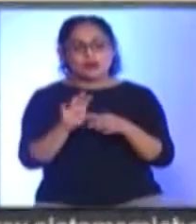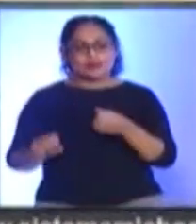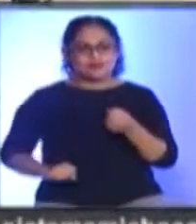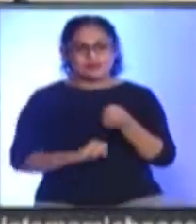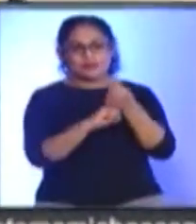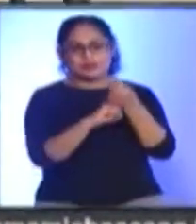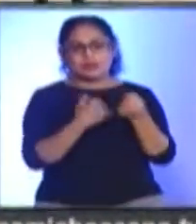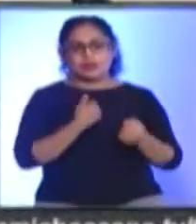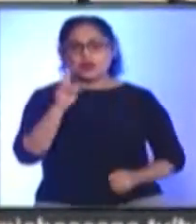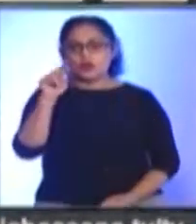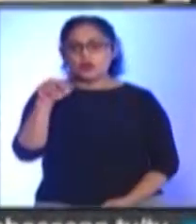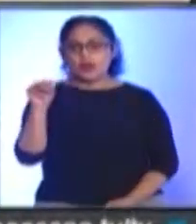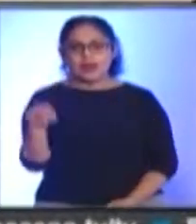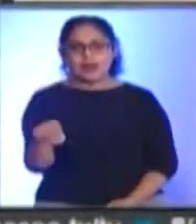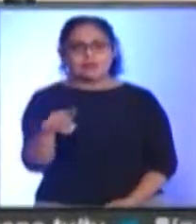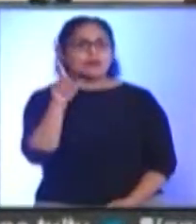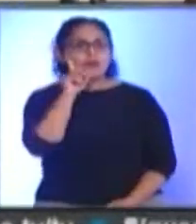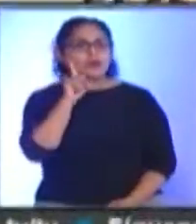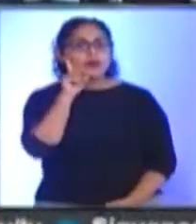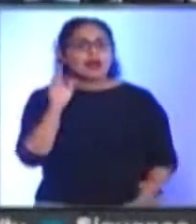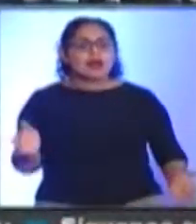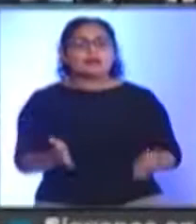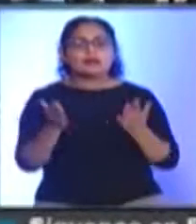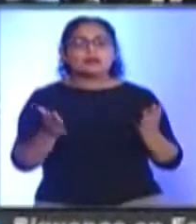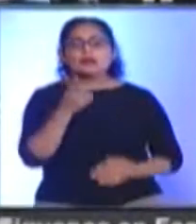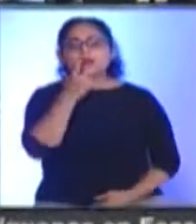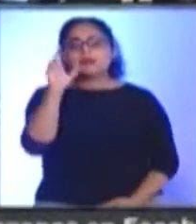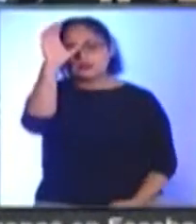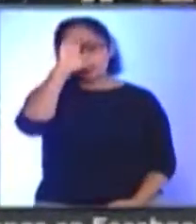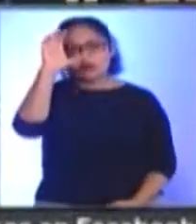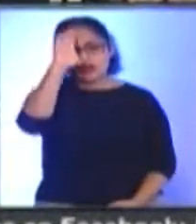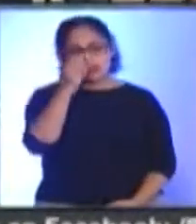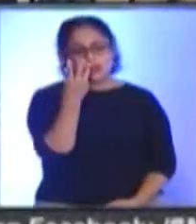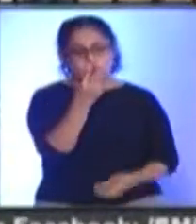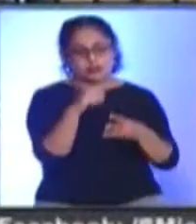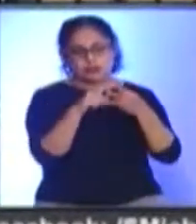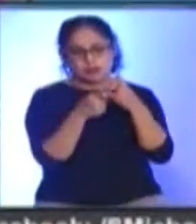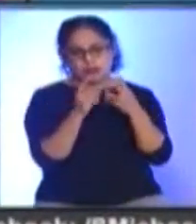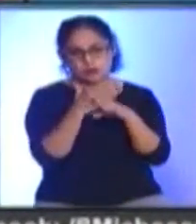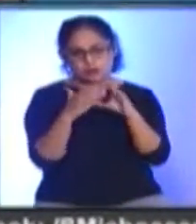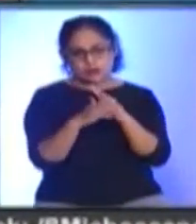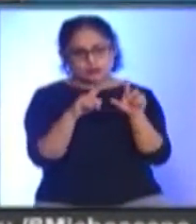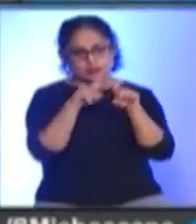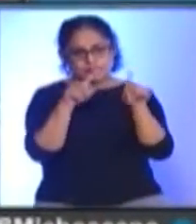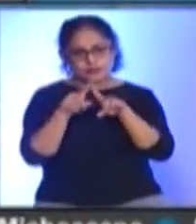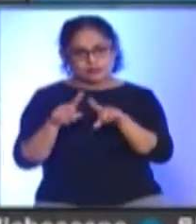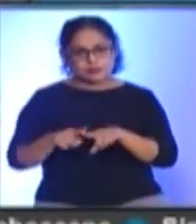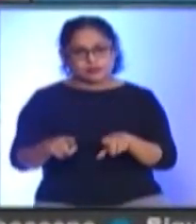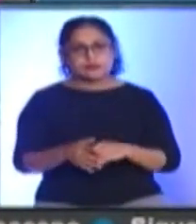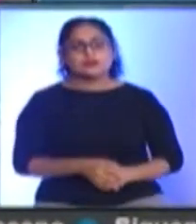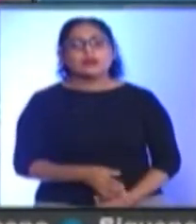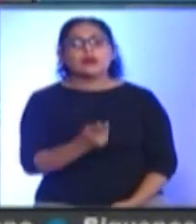Morelia La activista Lourdes Patiño Consideró Que la ciencia Tiene tres visiones Distintas Usamos